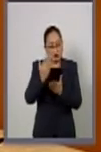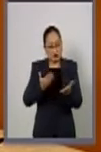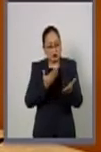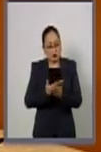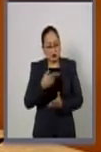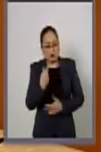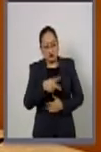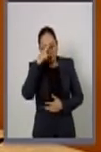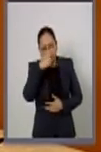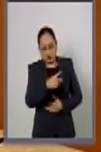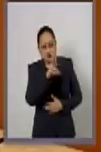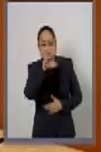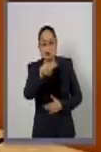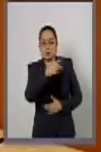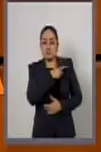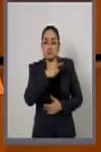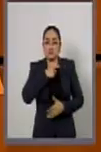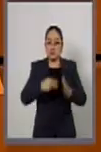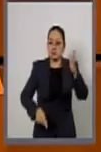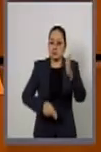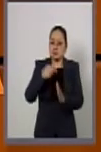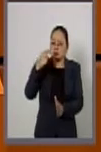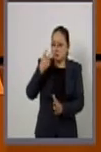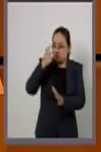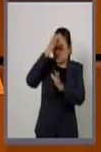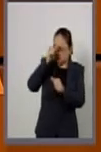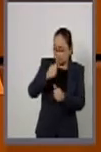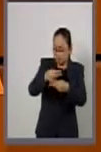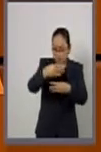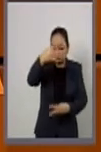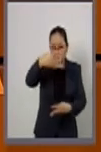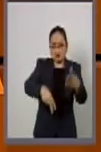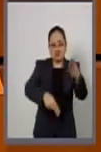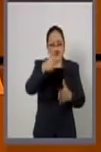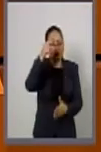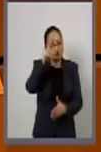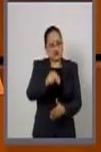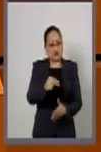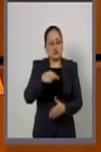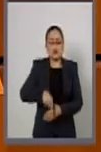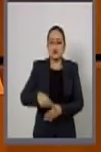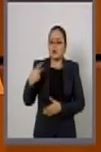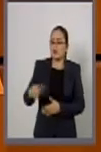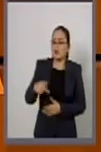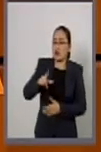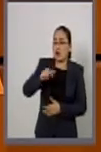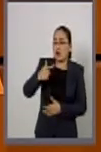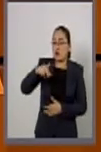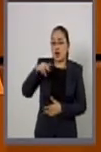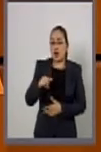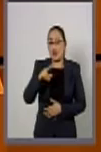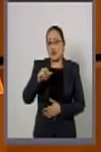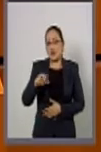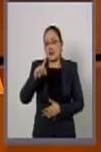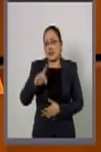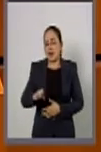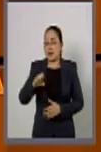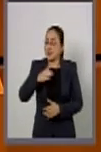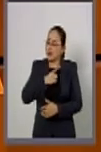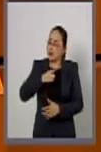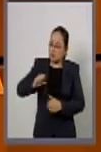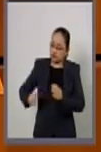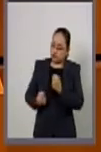no debe suscribir la Convención. México debe fortalecer las instalaciones de Laguna Verde otorgando recursos